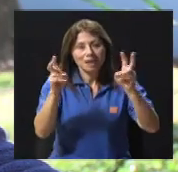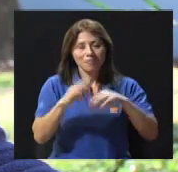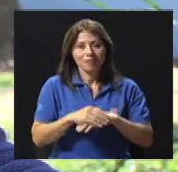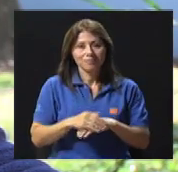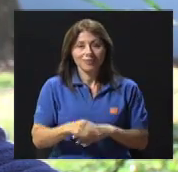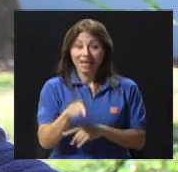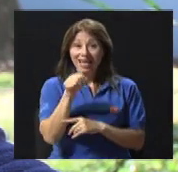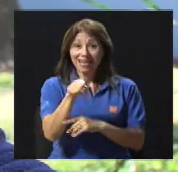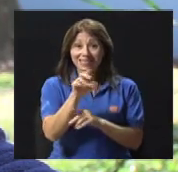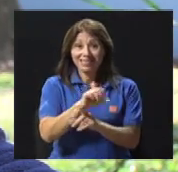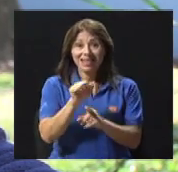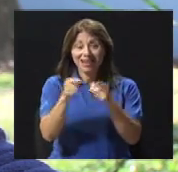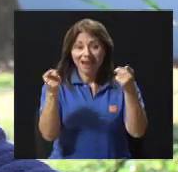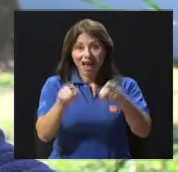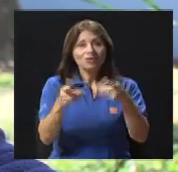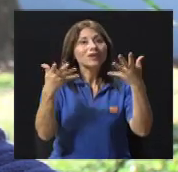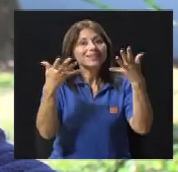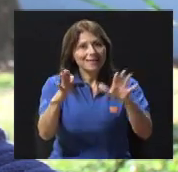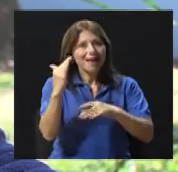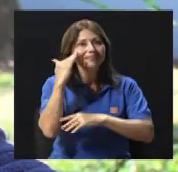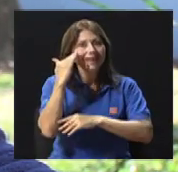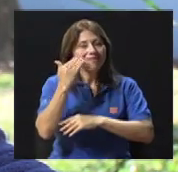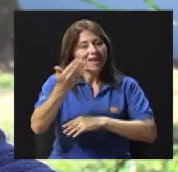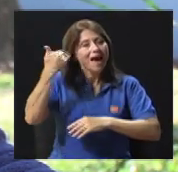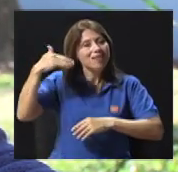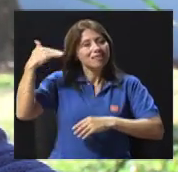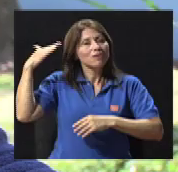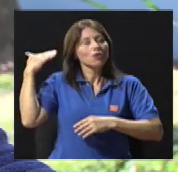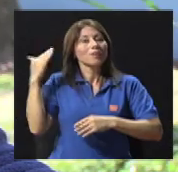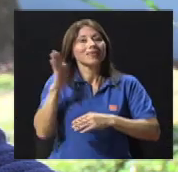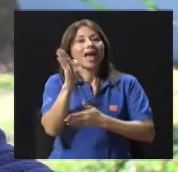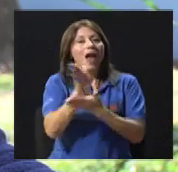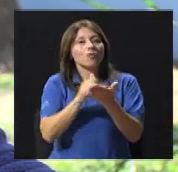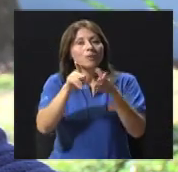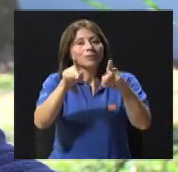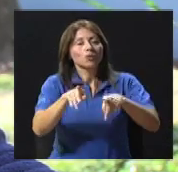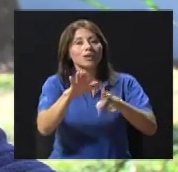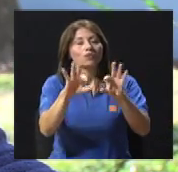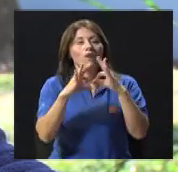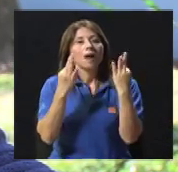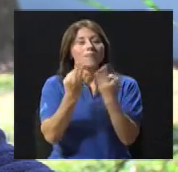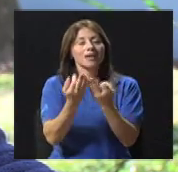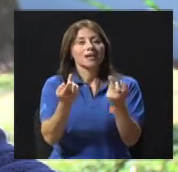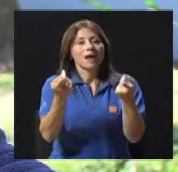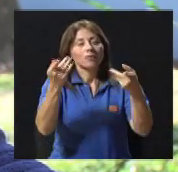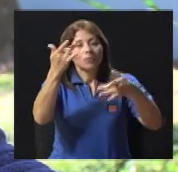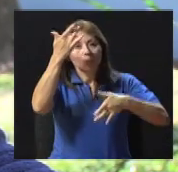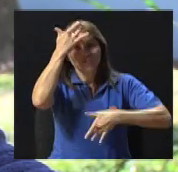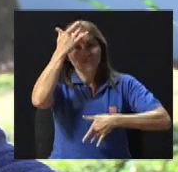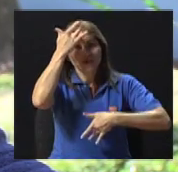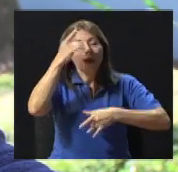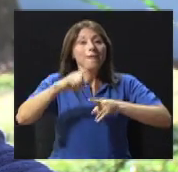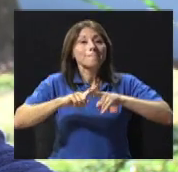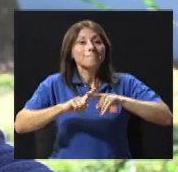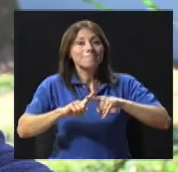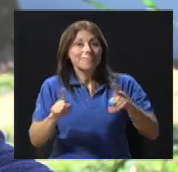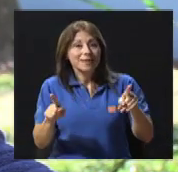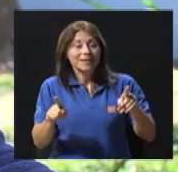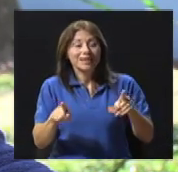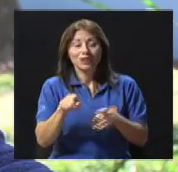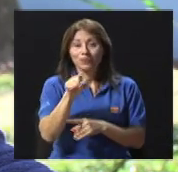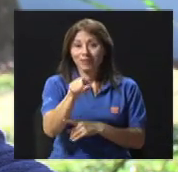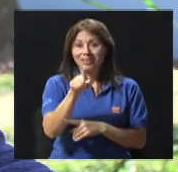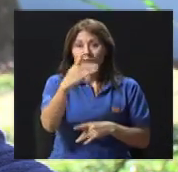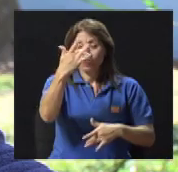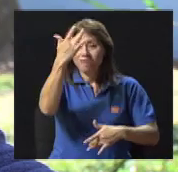conoce que hay personas, que han habido personas con Alzheimer, pero también siendo la demencia más común que se